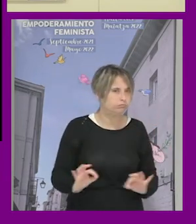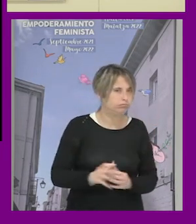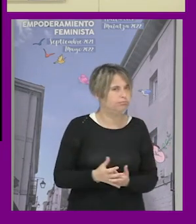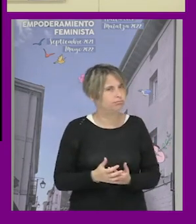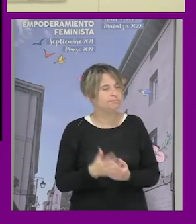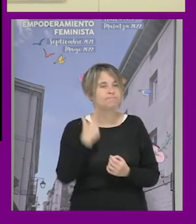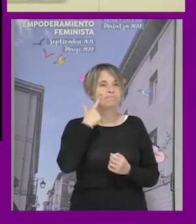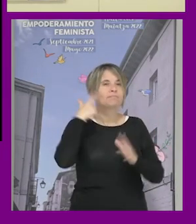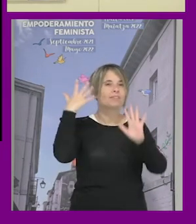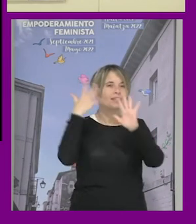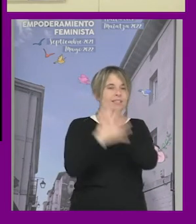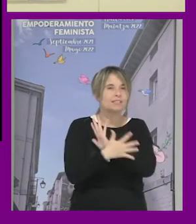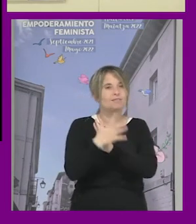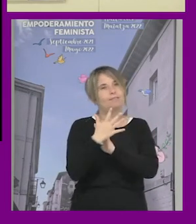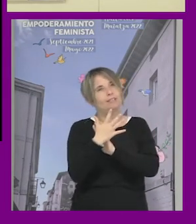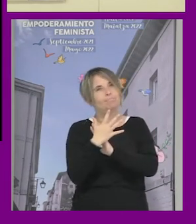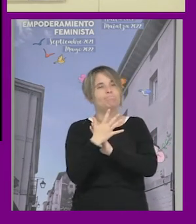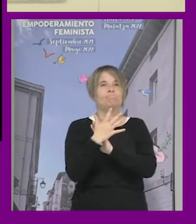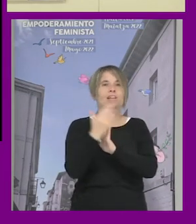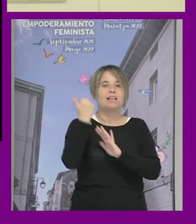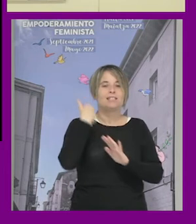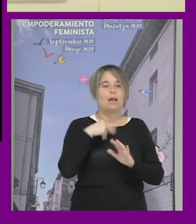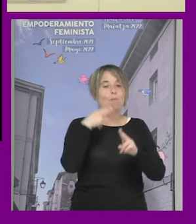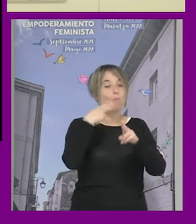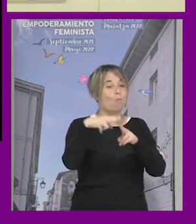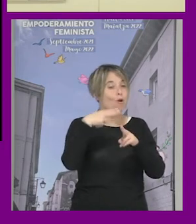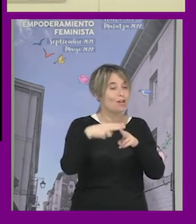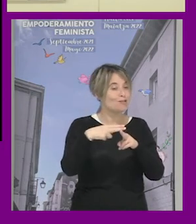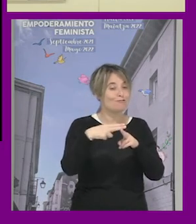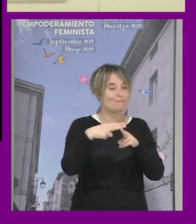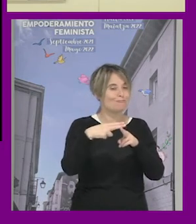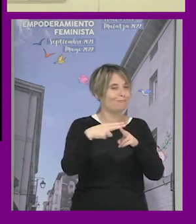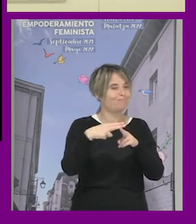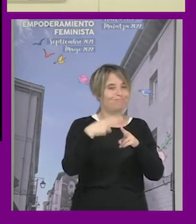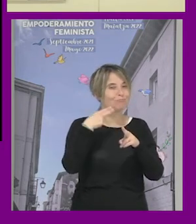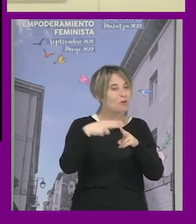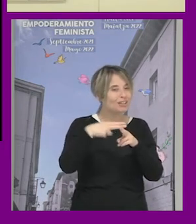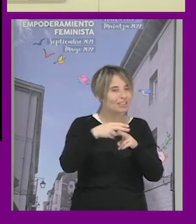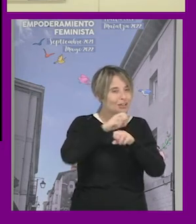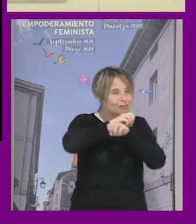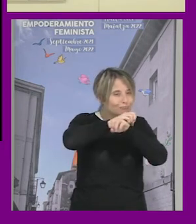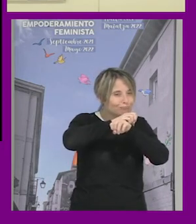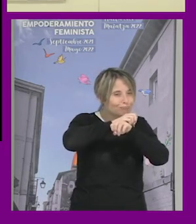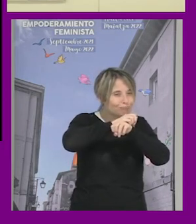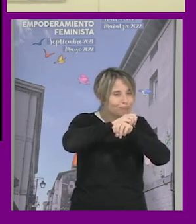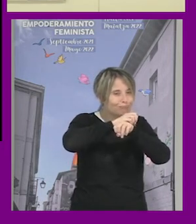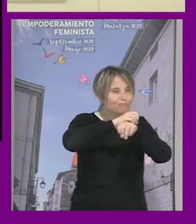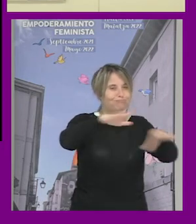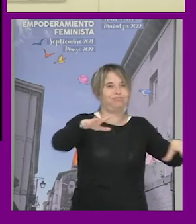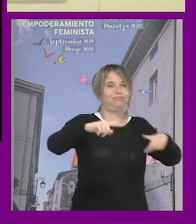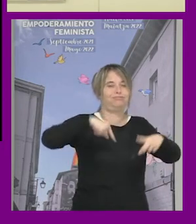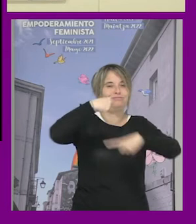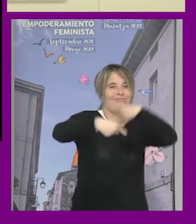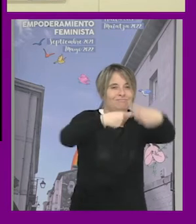por lo tanto hay un a priori político que está marcando cómo vemos y